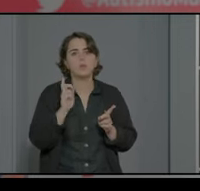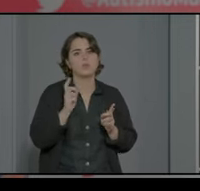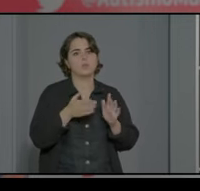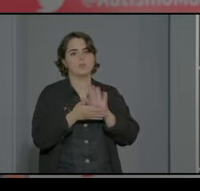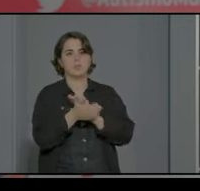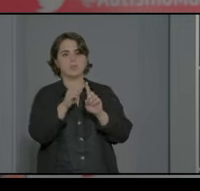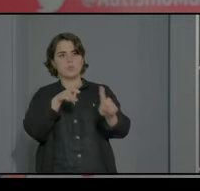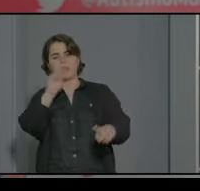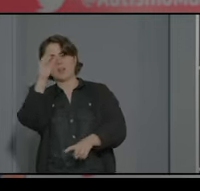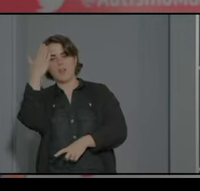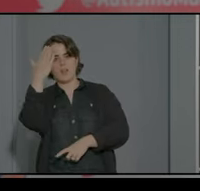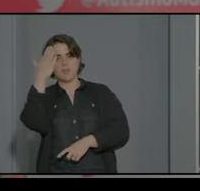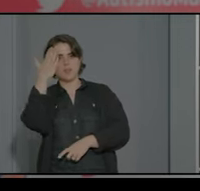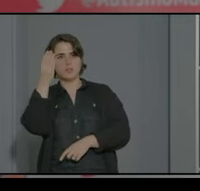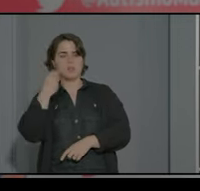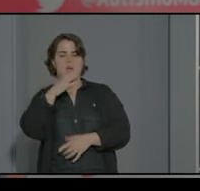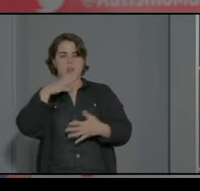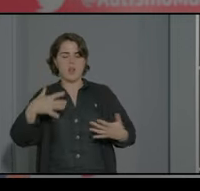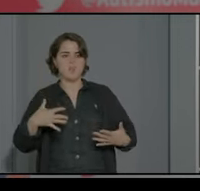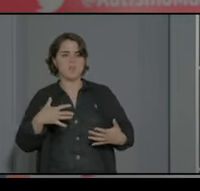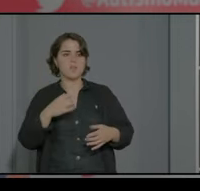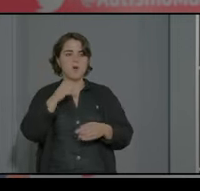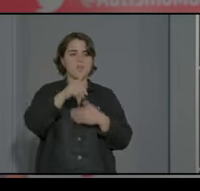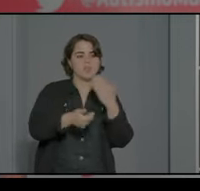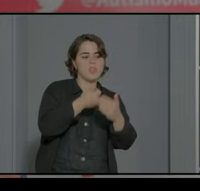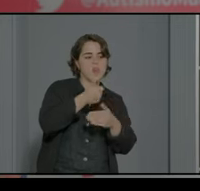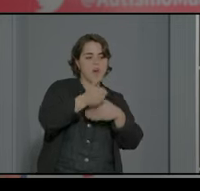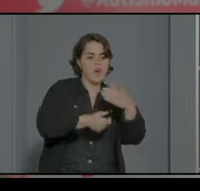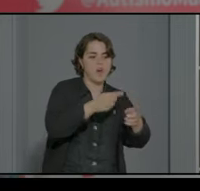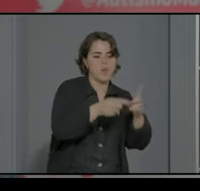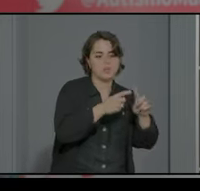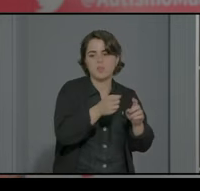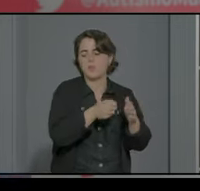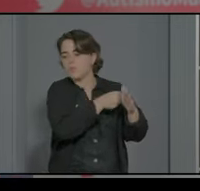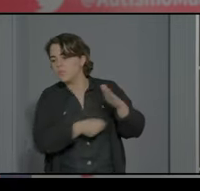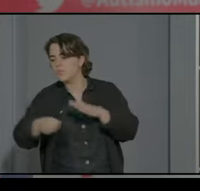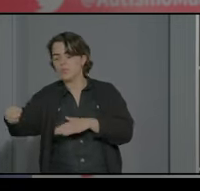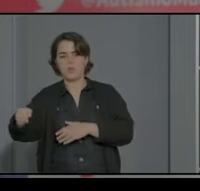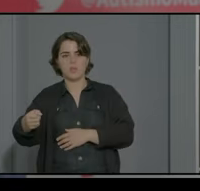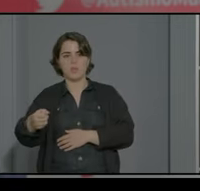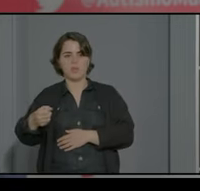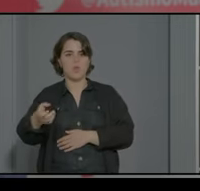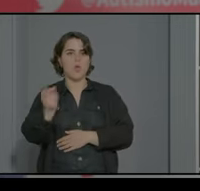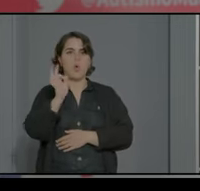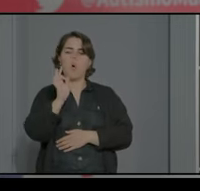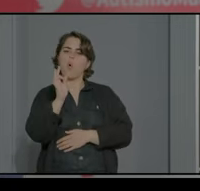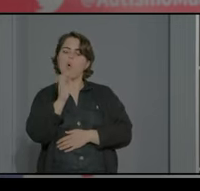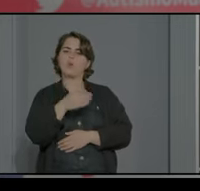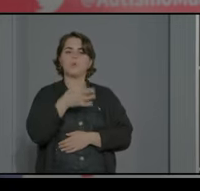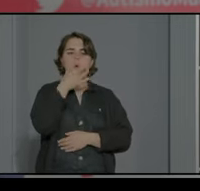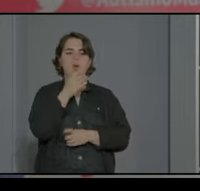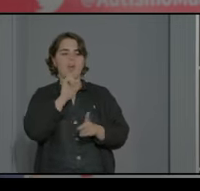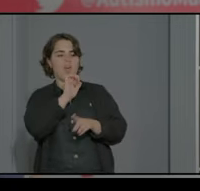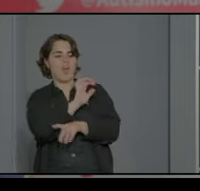surrealista que dependa de con quien me cruce hoy y de como lleve el día para que me derive a un alumno a un sitio u otro para que maltrate humille